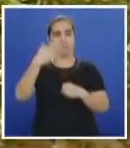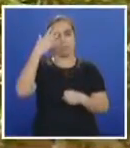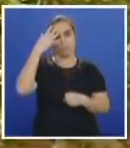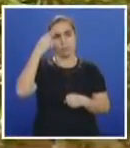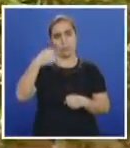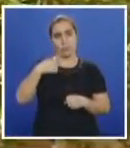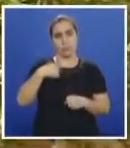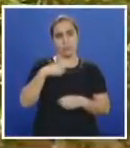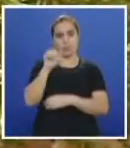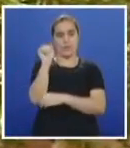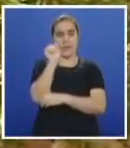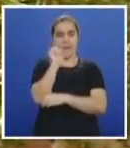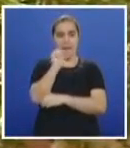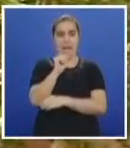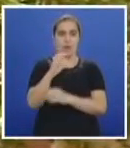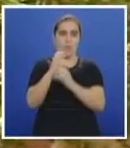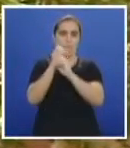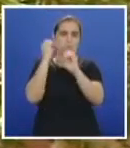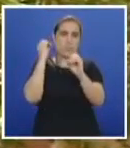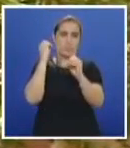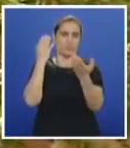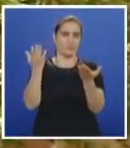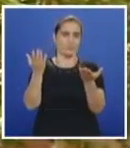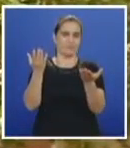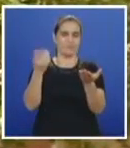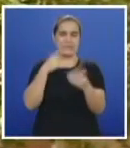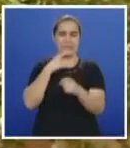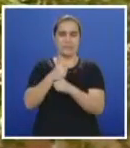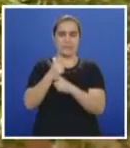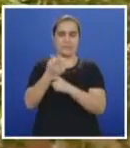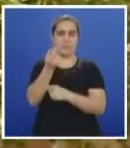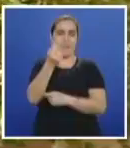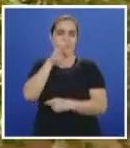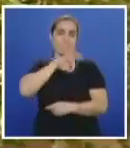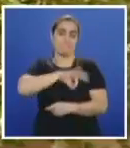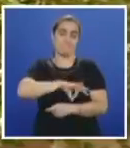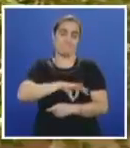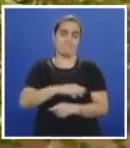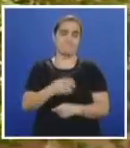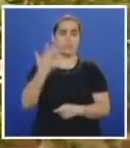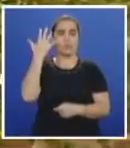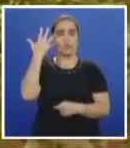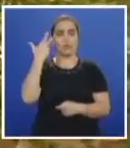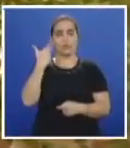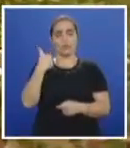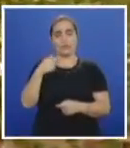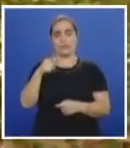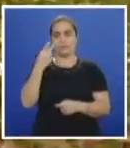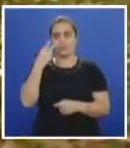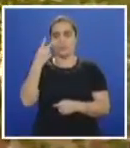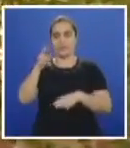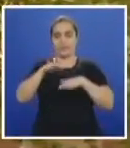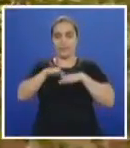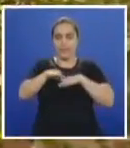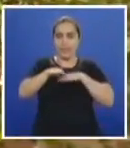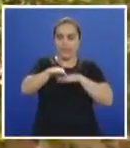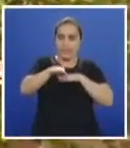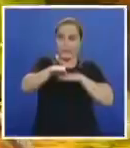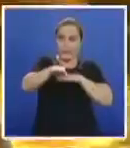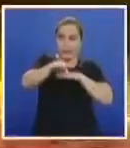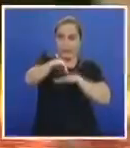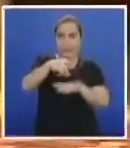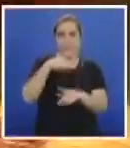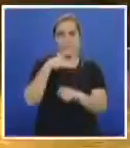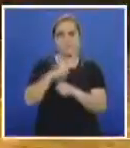en carro o en bus no tengo, autonomía y economía. Todos los días se hacen trancones en la Simón Bolívar, y